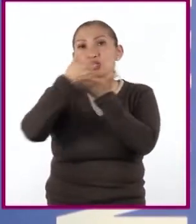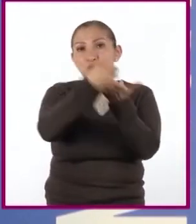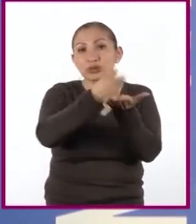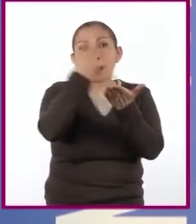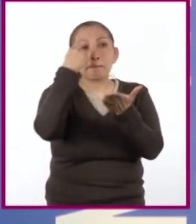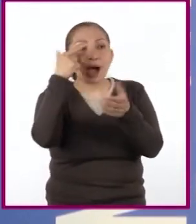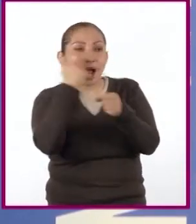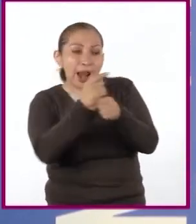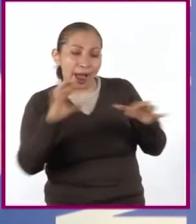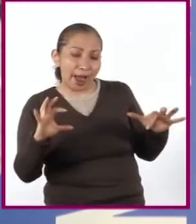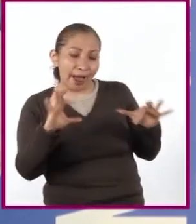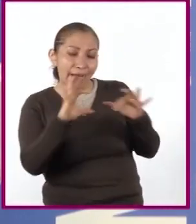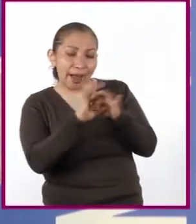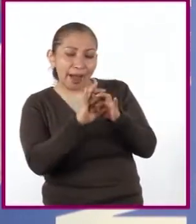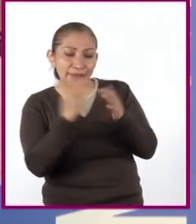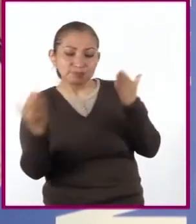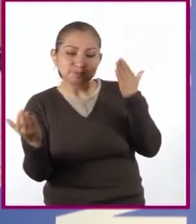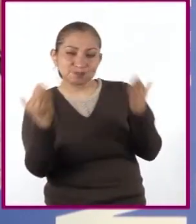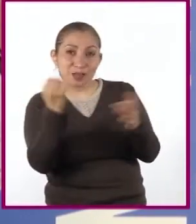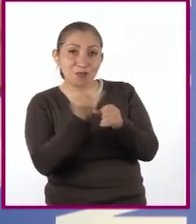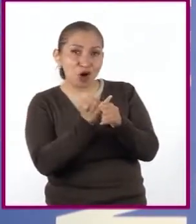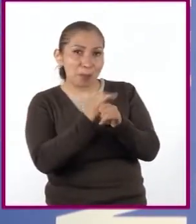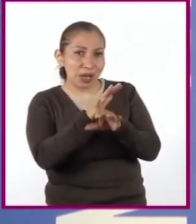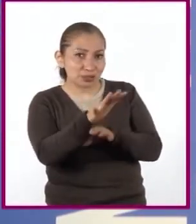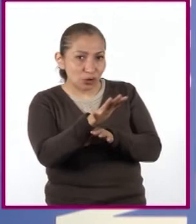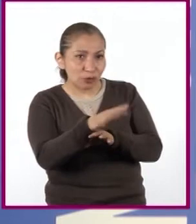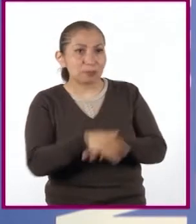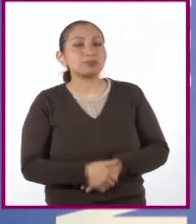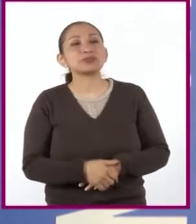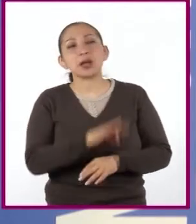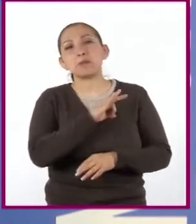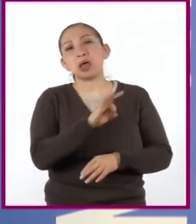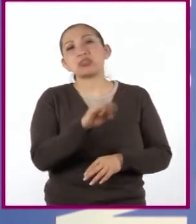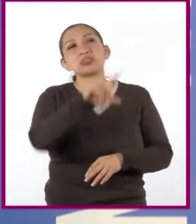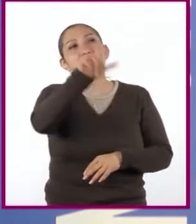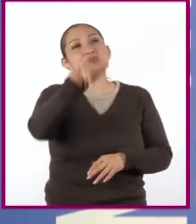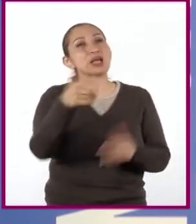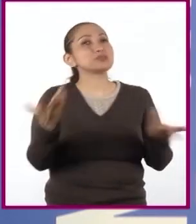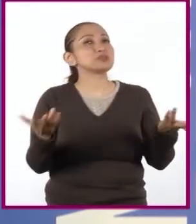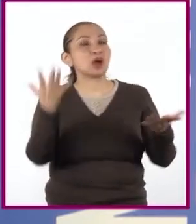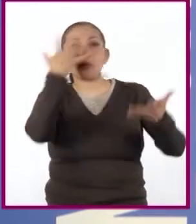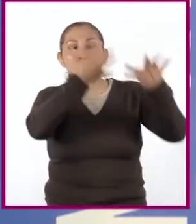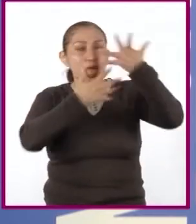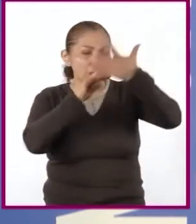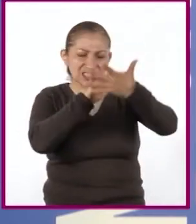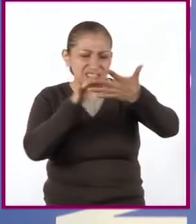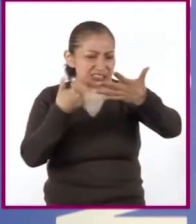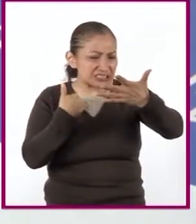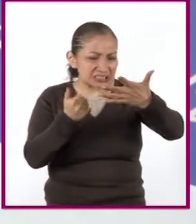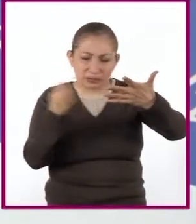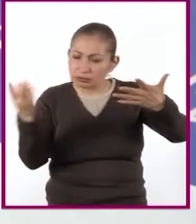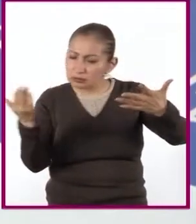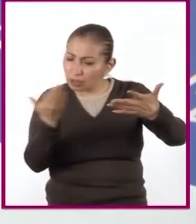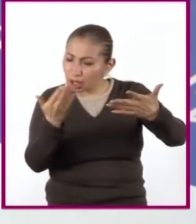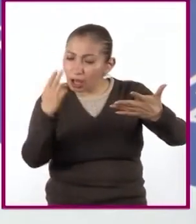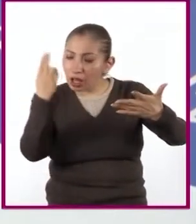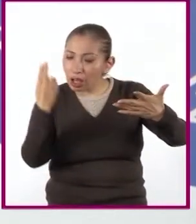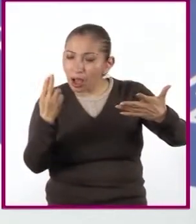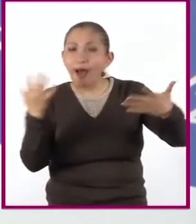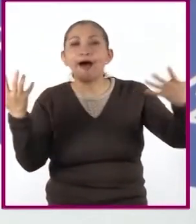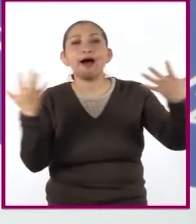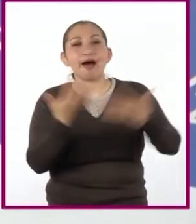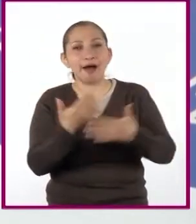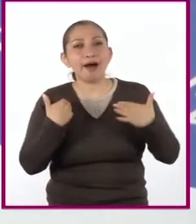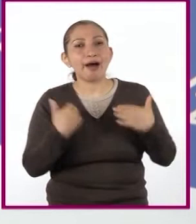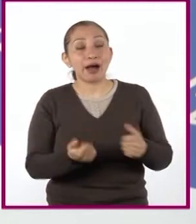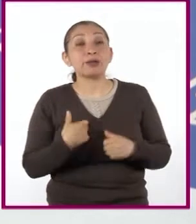a identificar y comparar la información que podría resultar confusa en un texto. También la